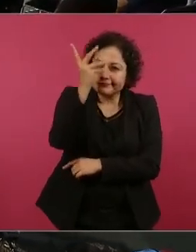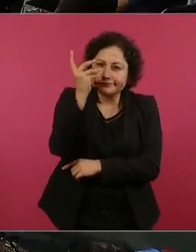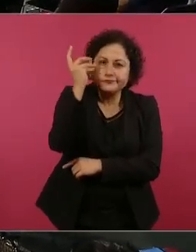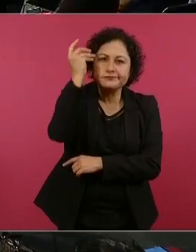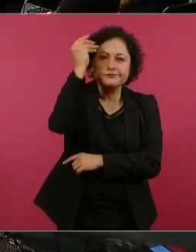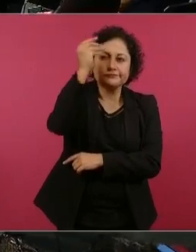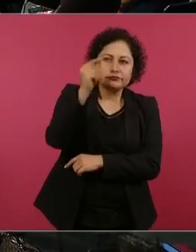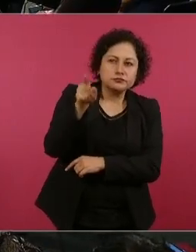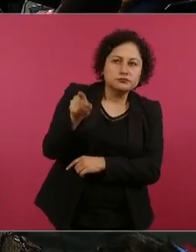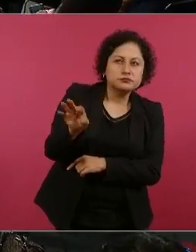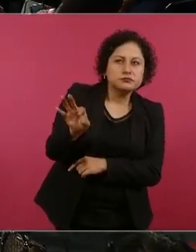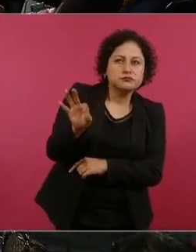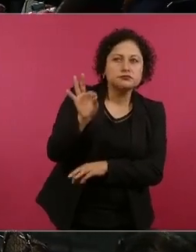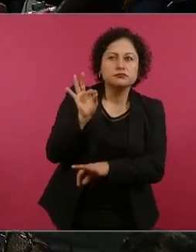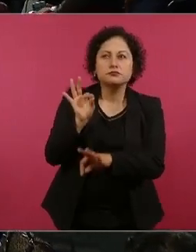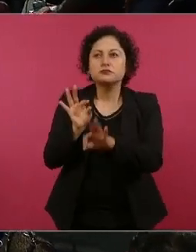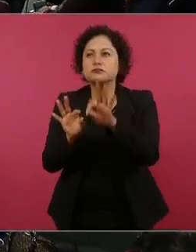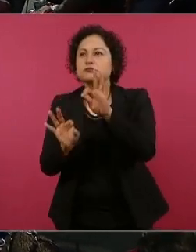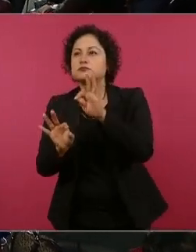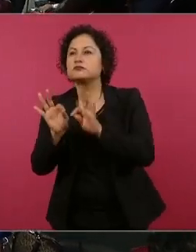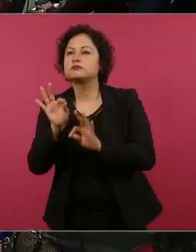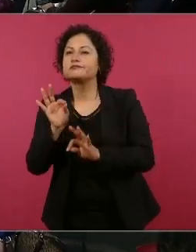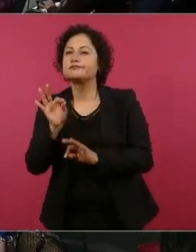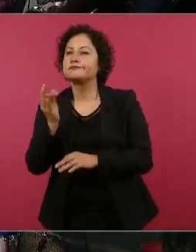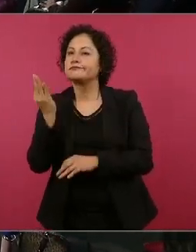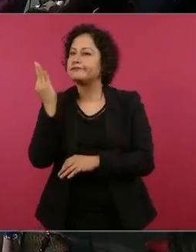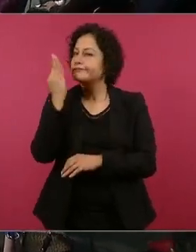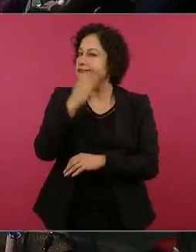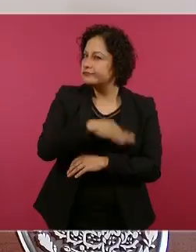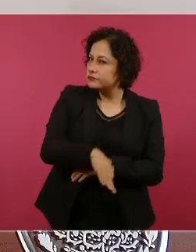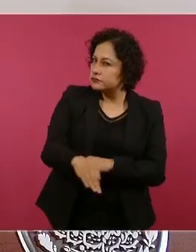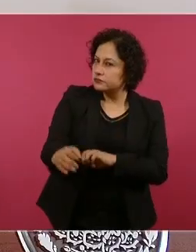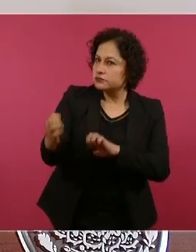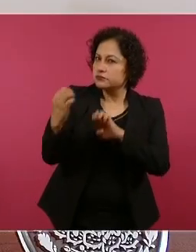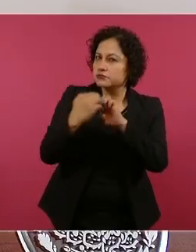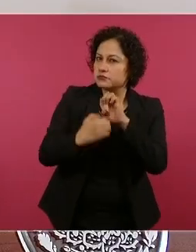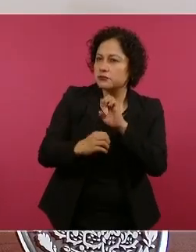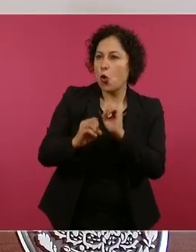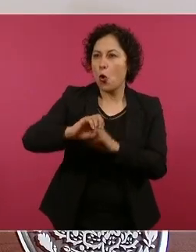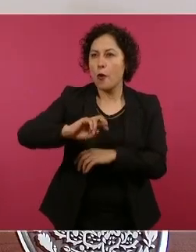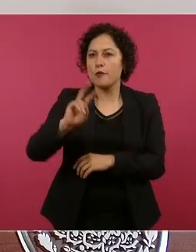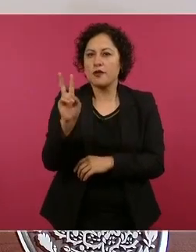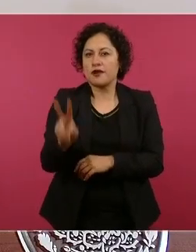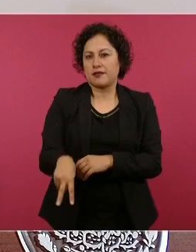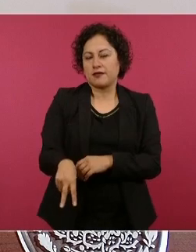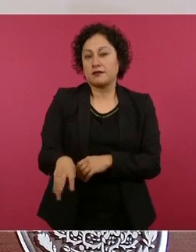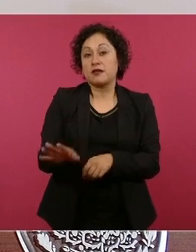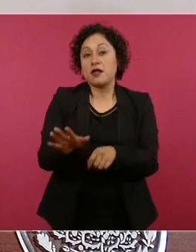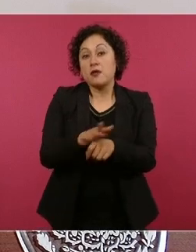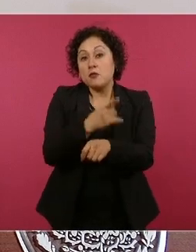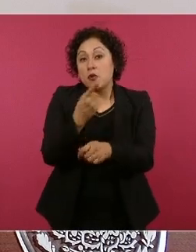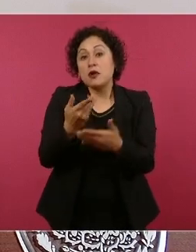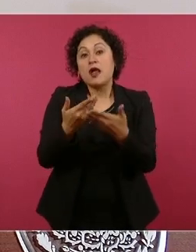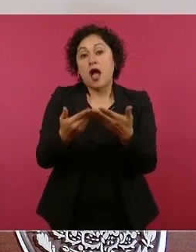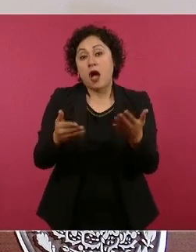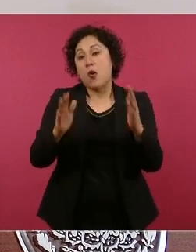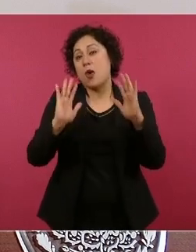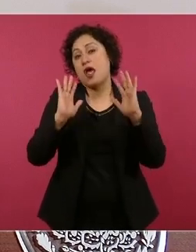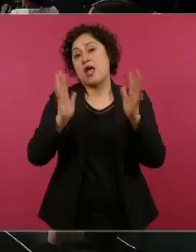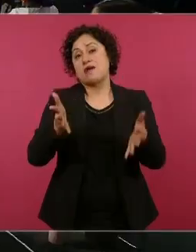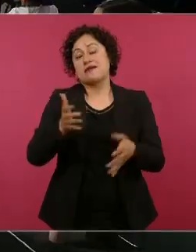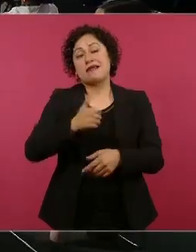mucha desinformación, mucha manipulación